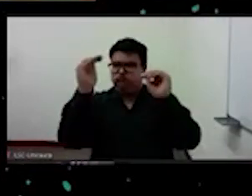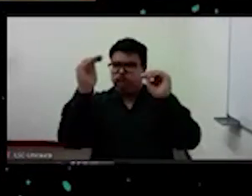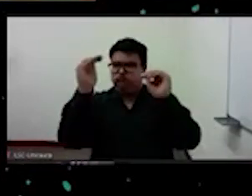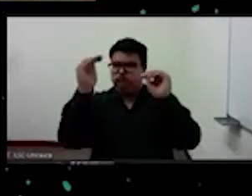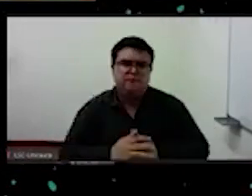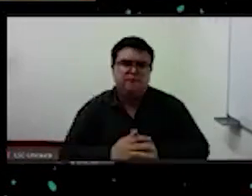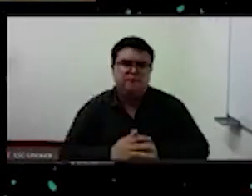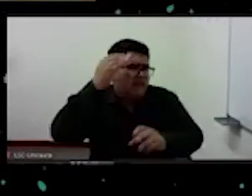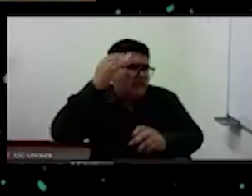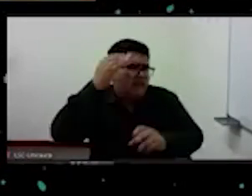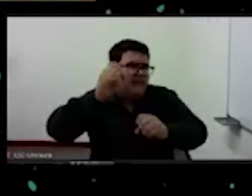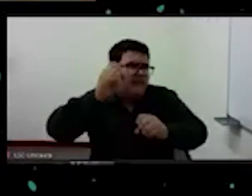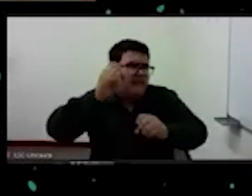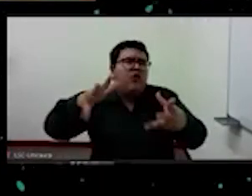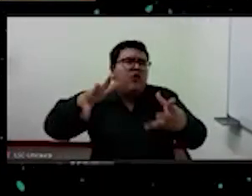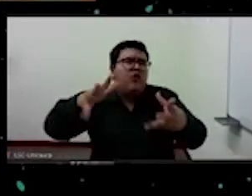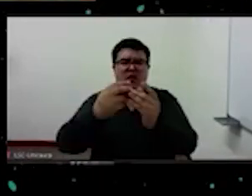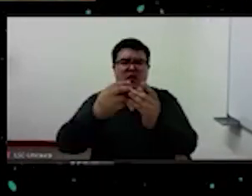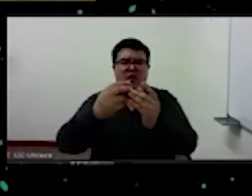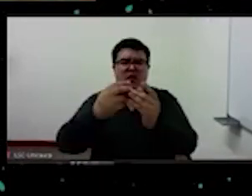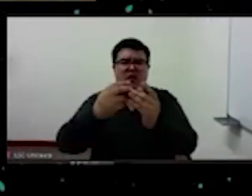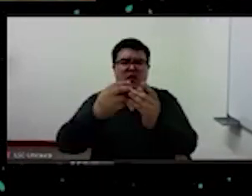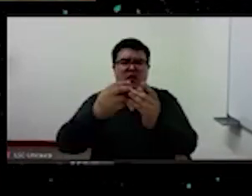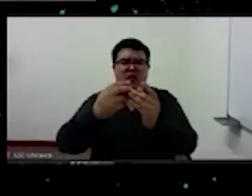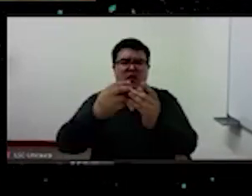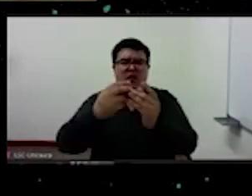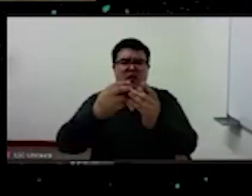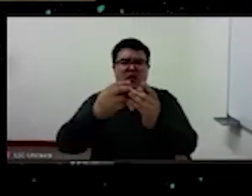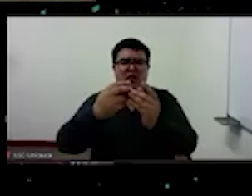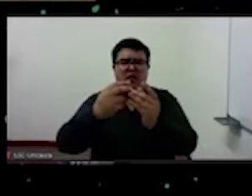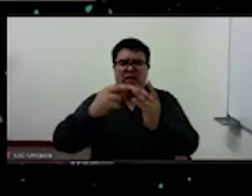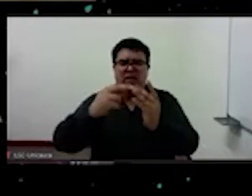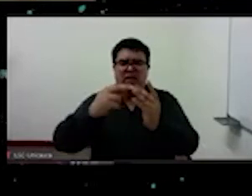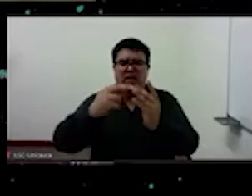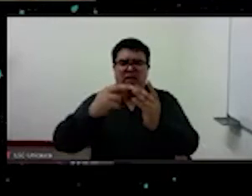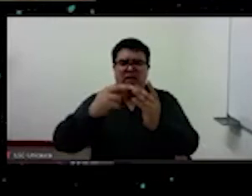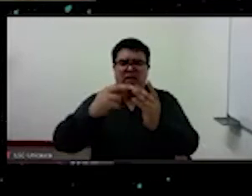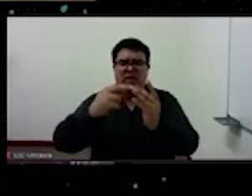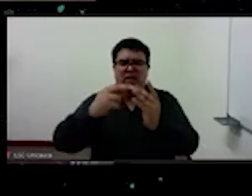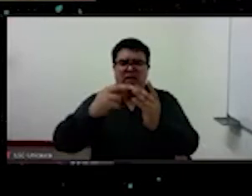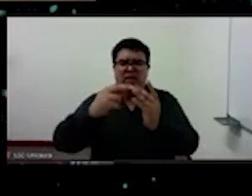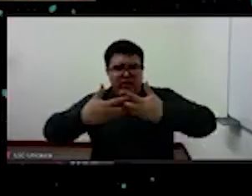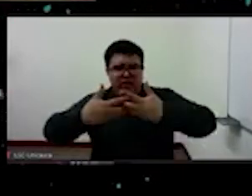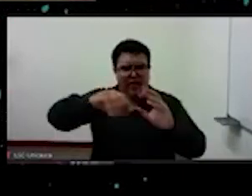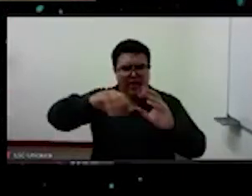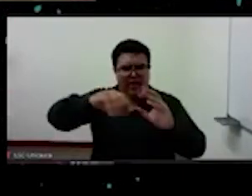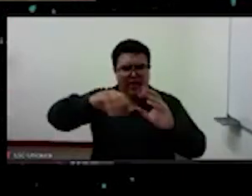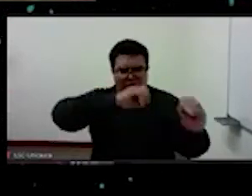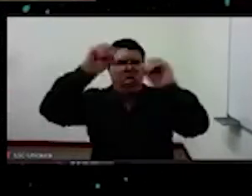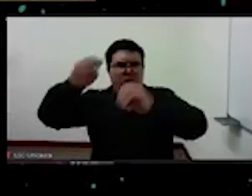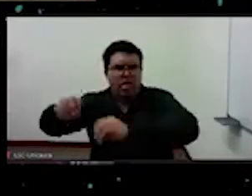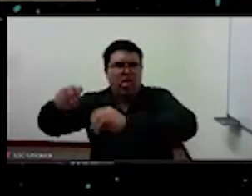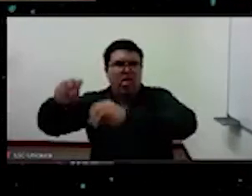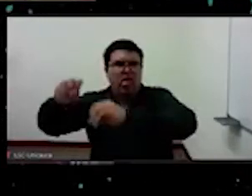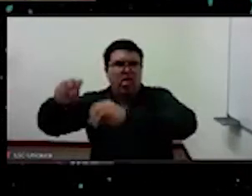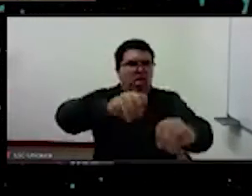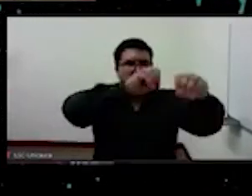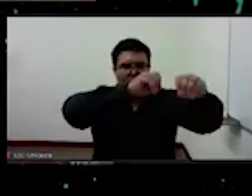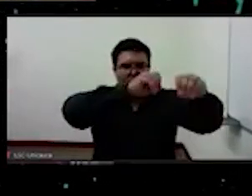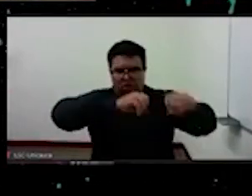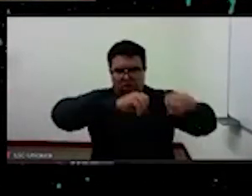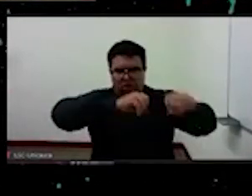técnica funcional que ha sido trasladado en superioridad